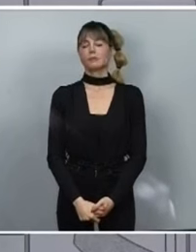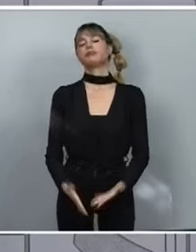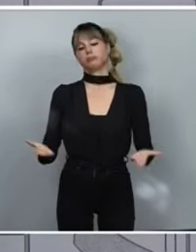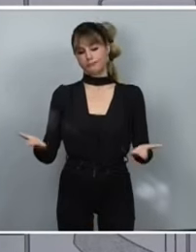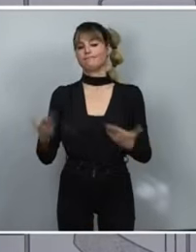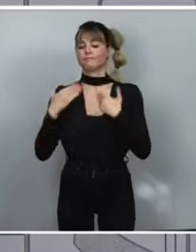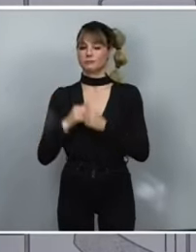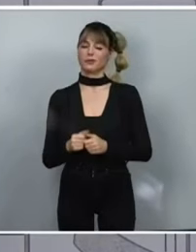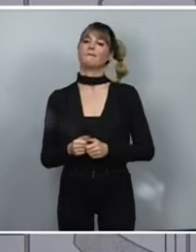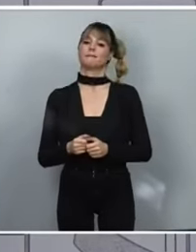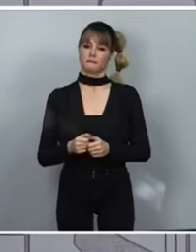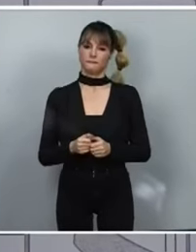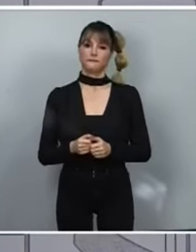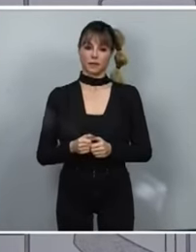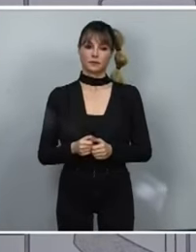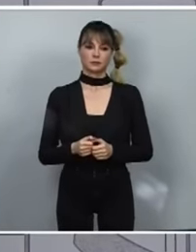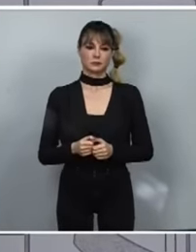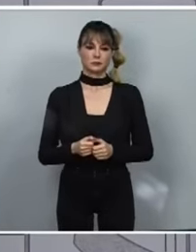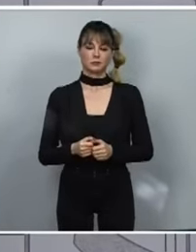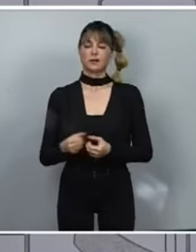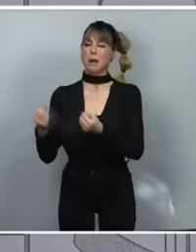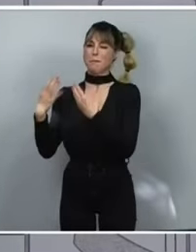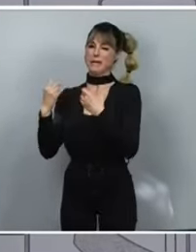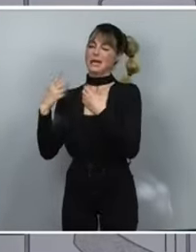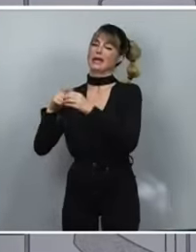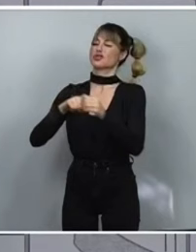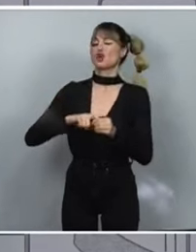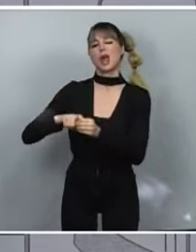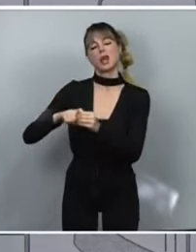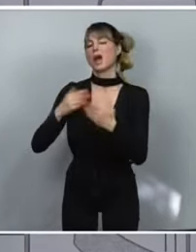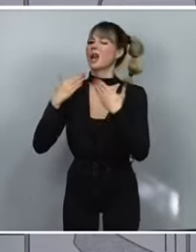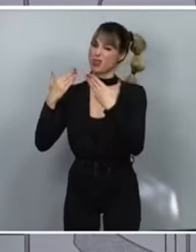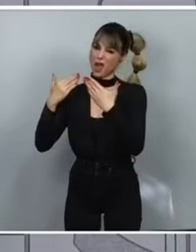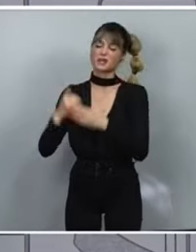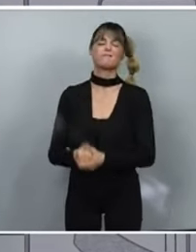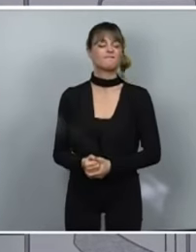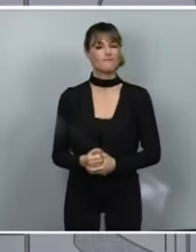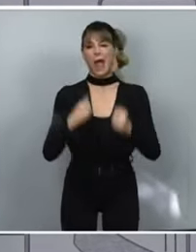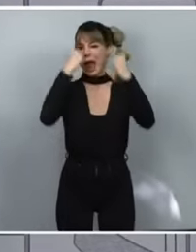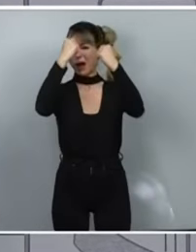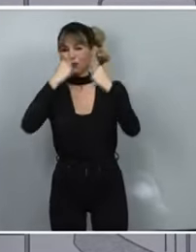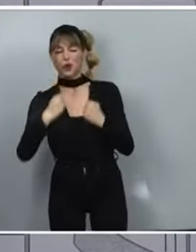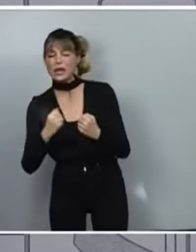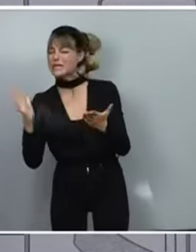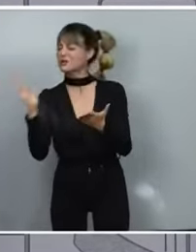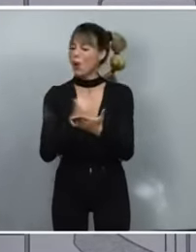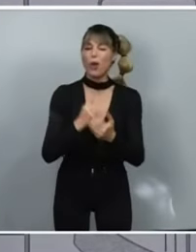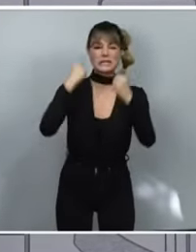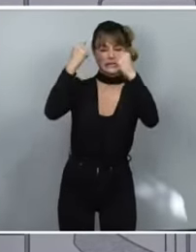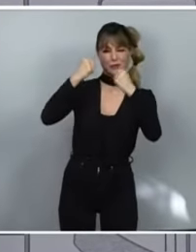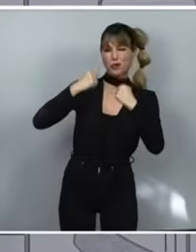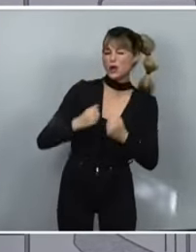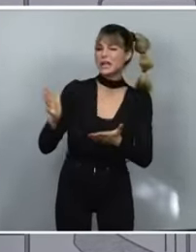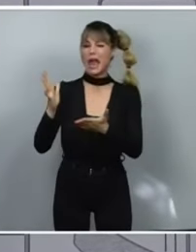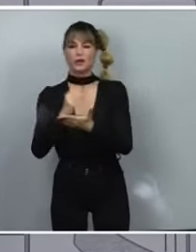agradecer los inmensos mensajes de solidaridad que hemos recibido de todas las autoridades, de todas las instituciones,